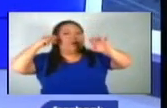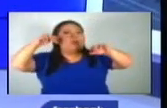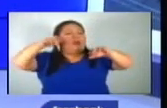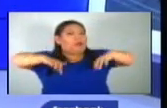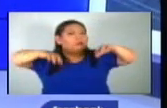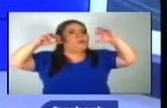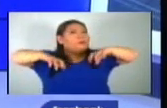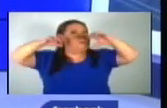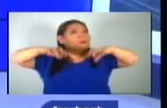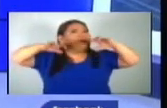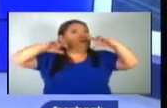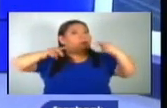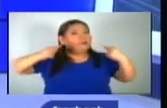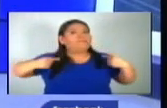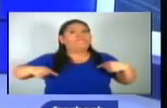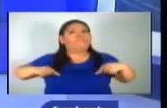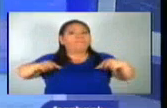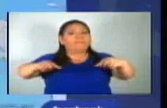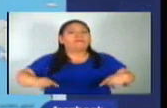los próximos días.